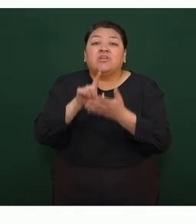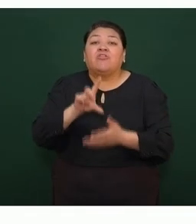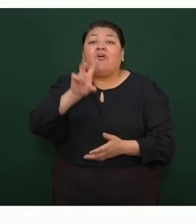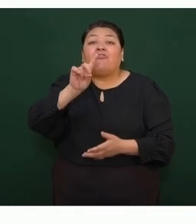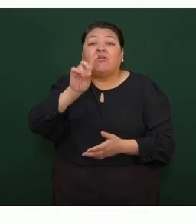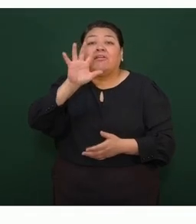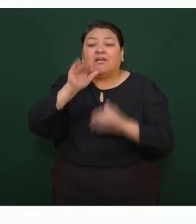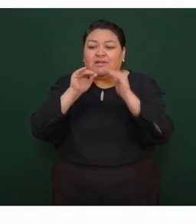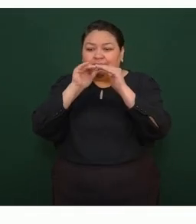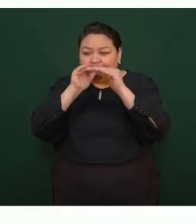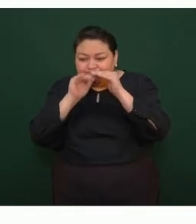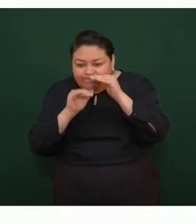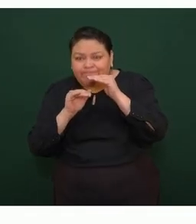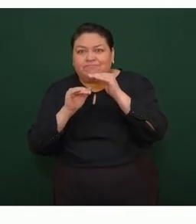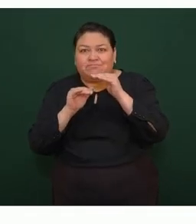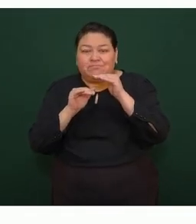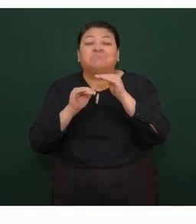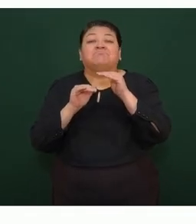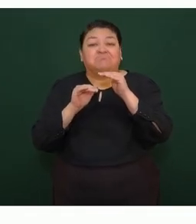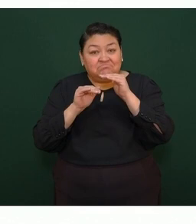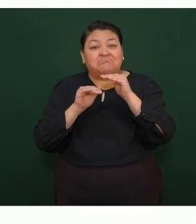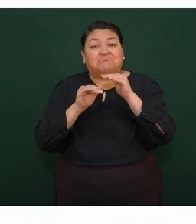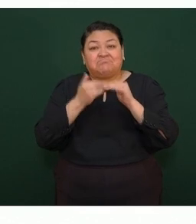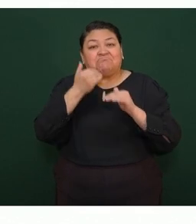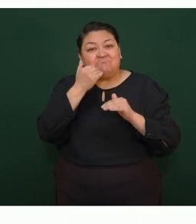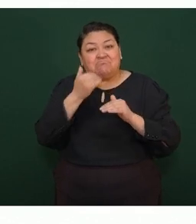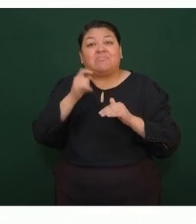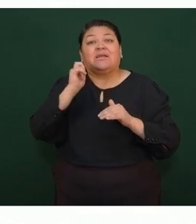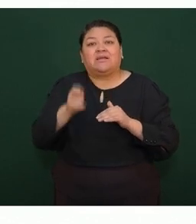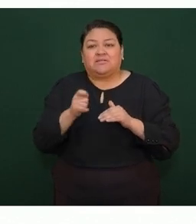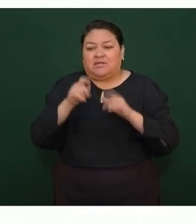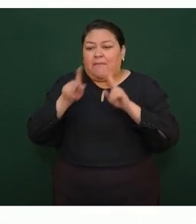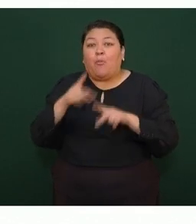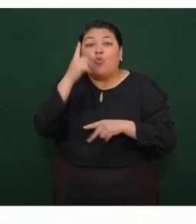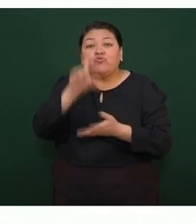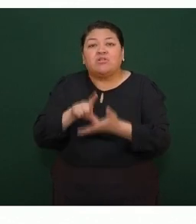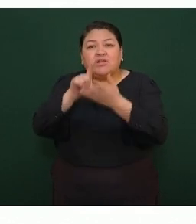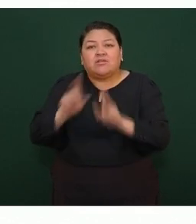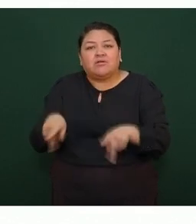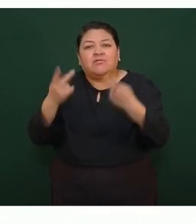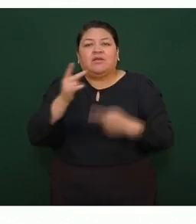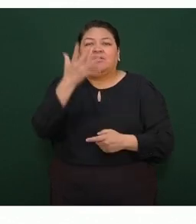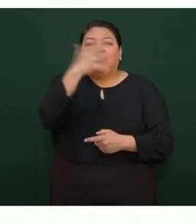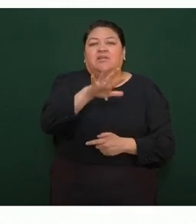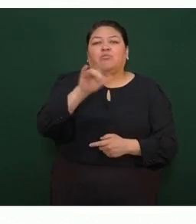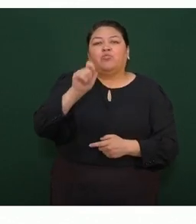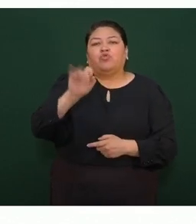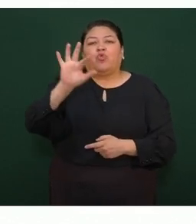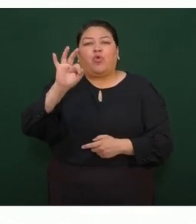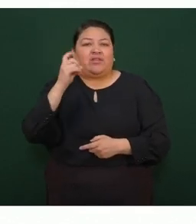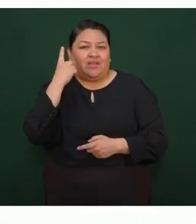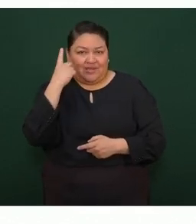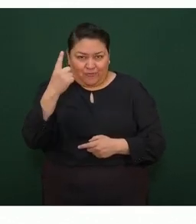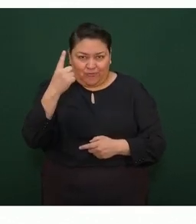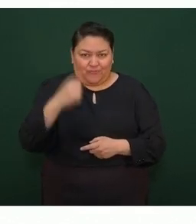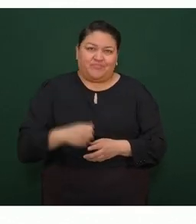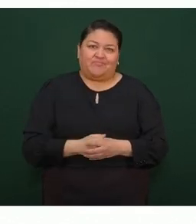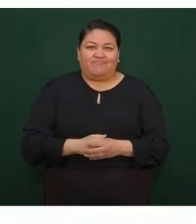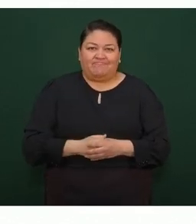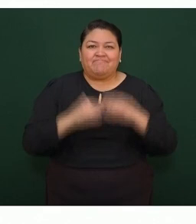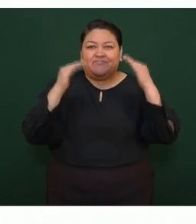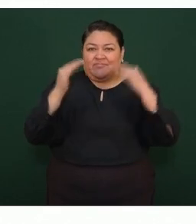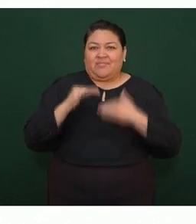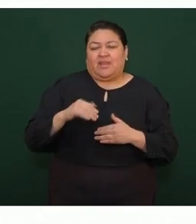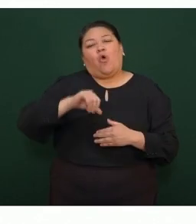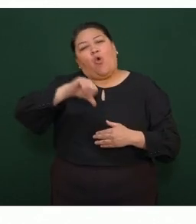debajo del máximo de su respectiva región, ofertándolo a 10 pesos con 41 centavos. Para el gas